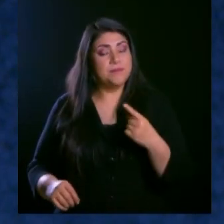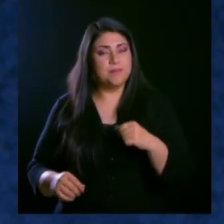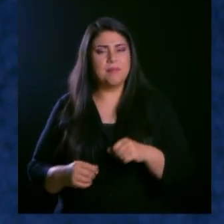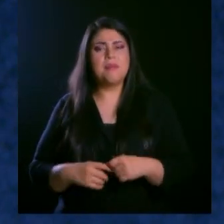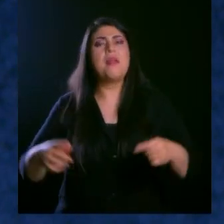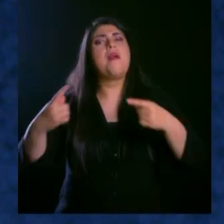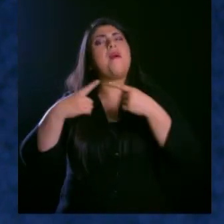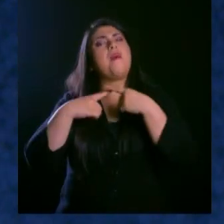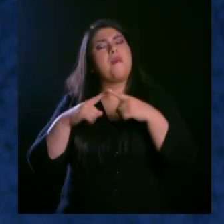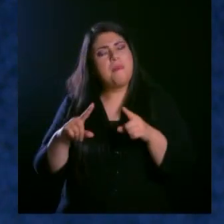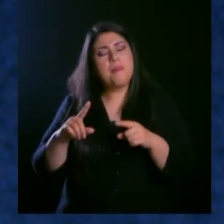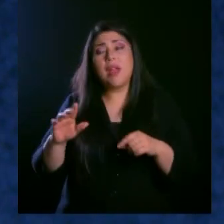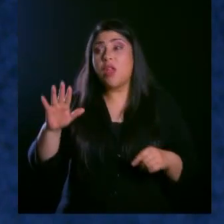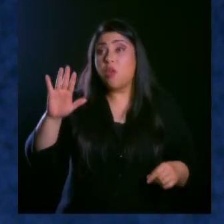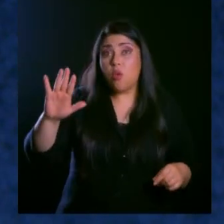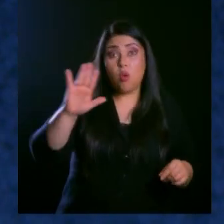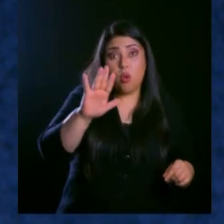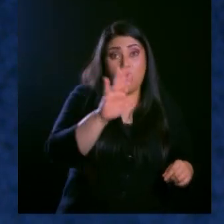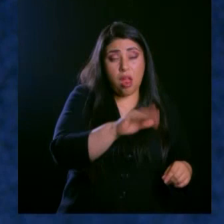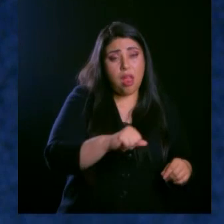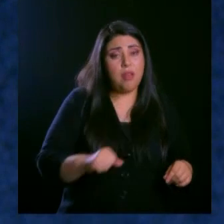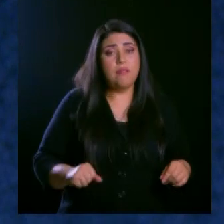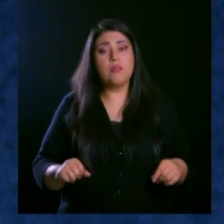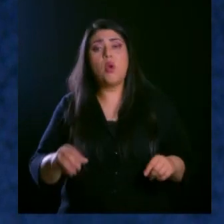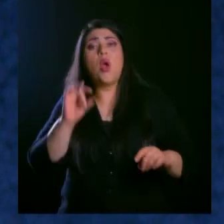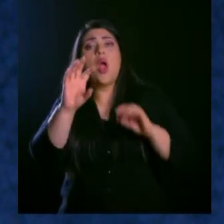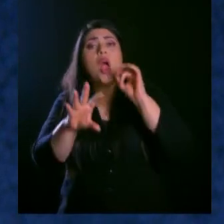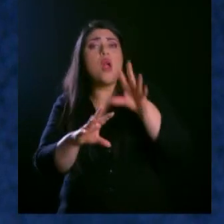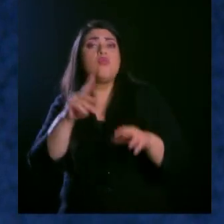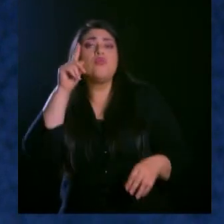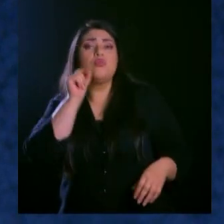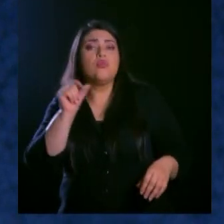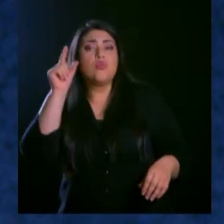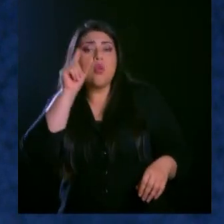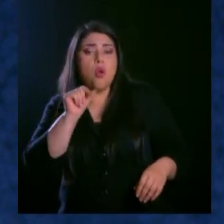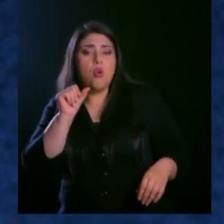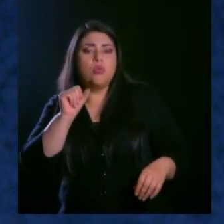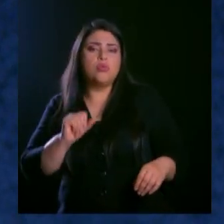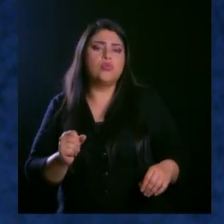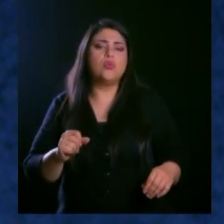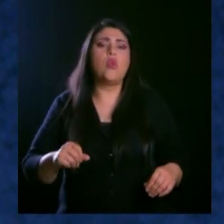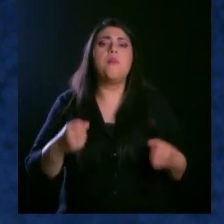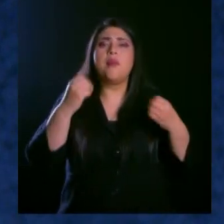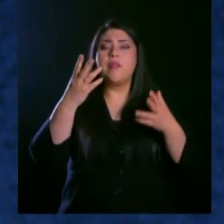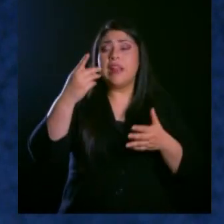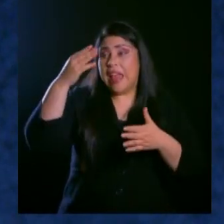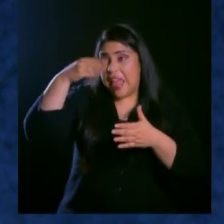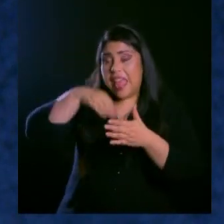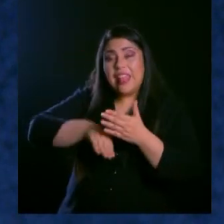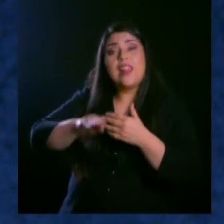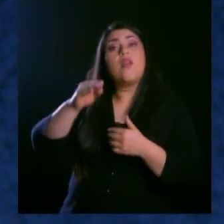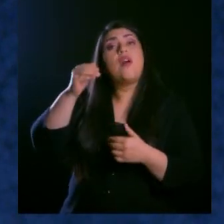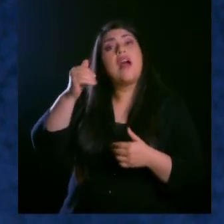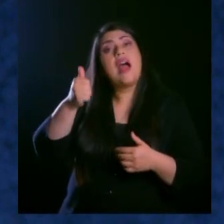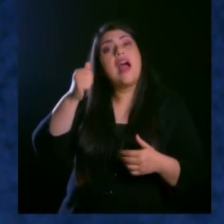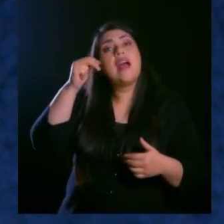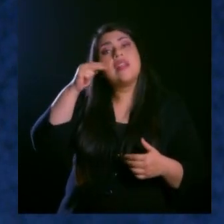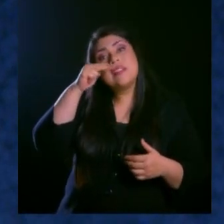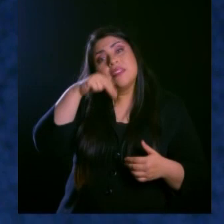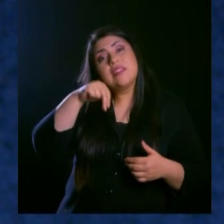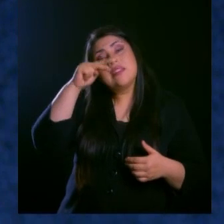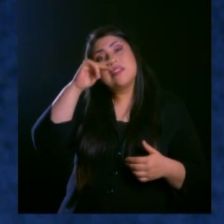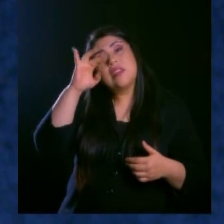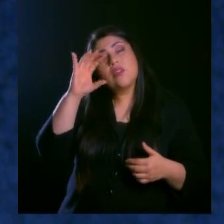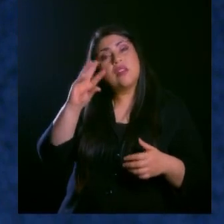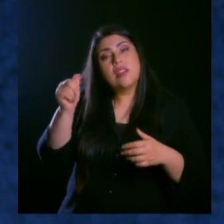Pero había entre ellos unos varones de Chipre y Sirene, los cuales cuando entraron en Antioquía, hablaron también a